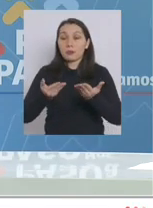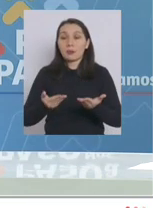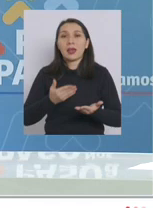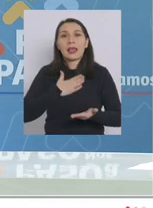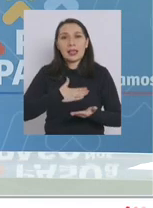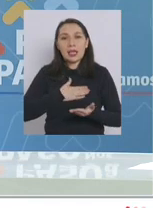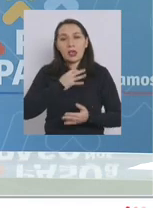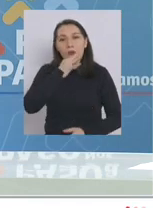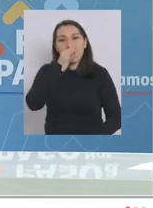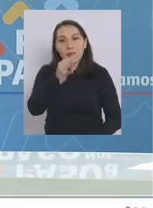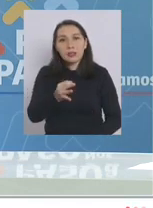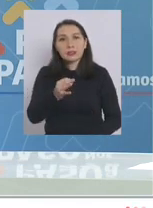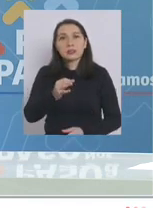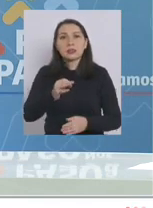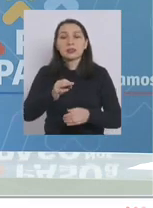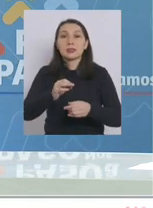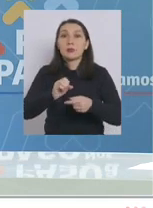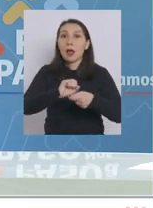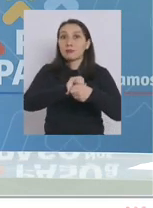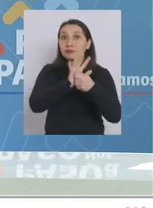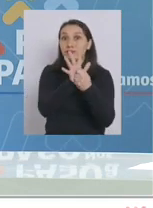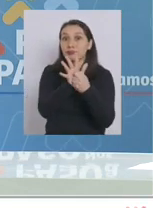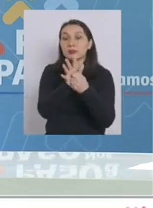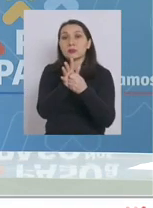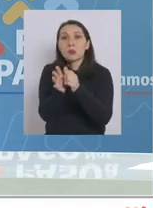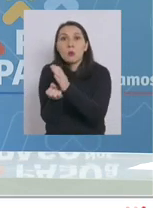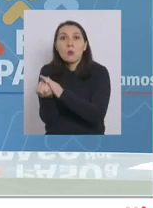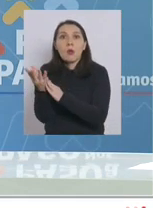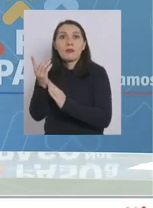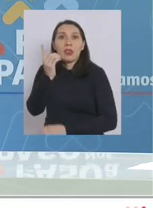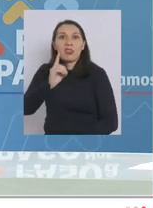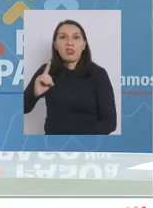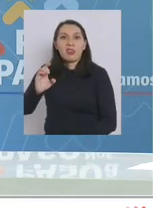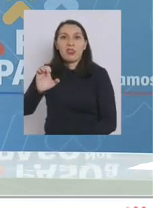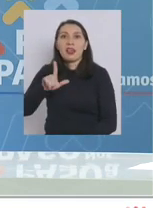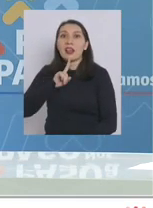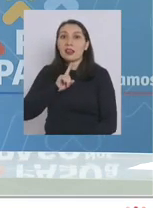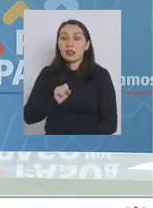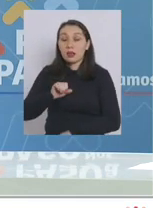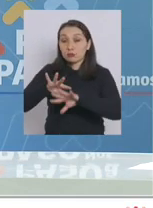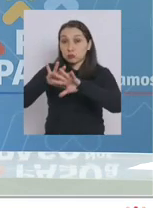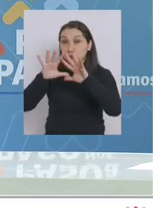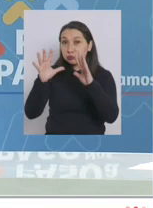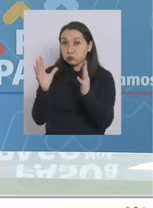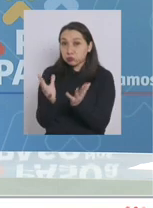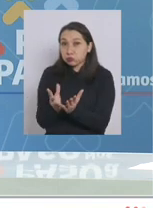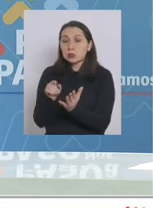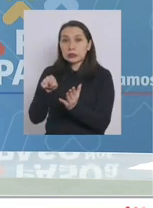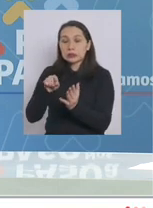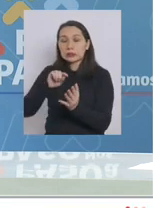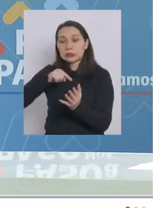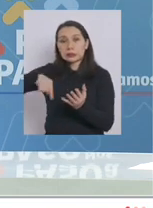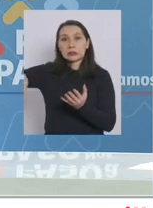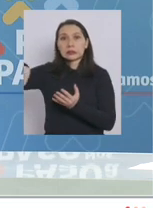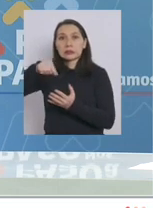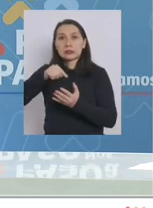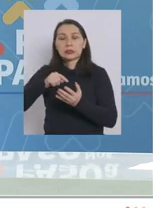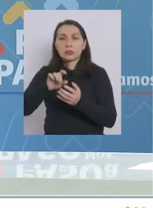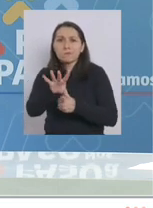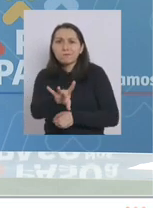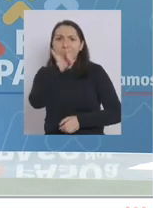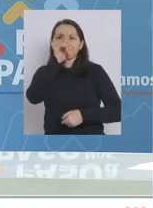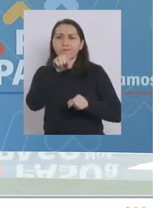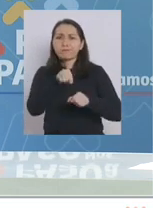quiero referirme a la variante Delta. Sabemos que en el contexto global, a nivel mundial, la variante se ha